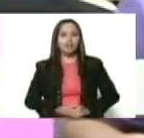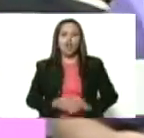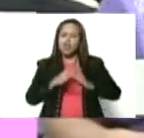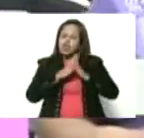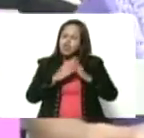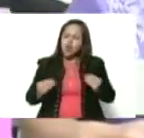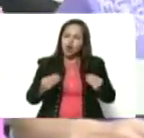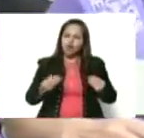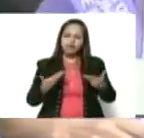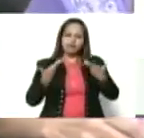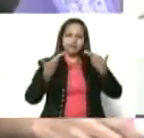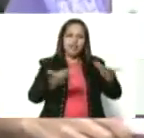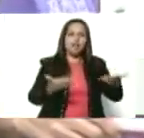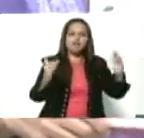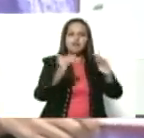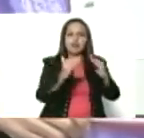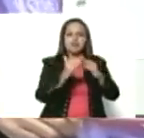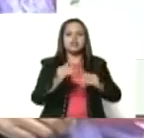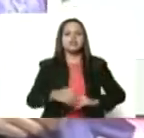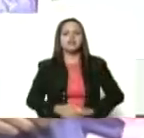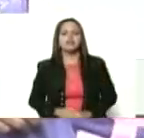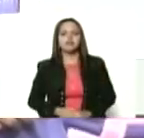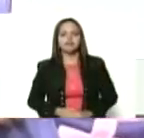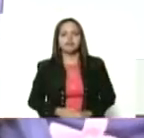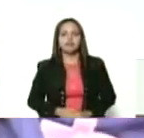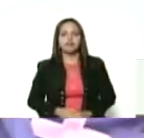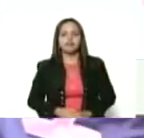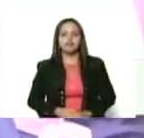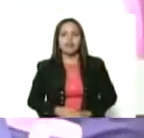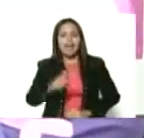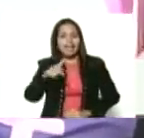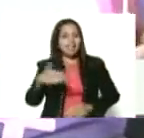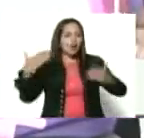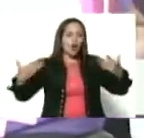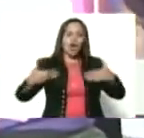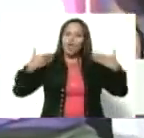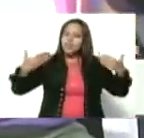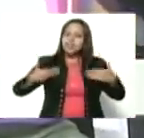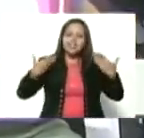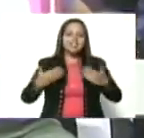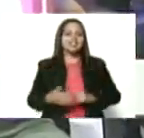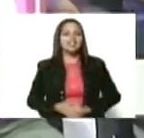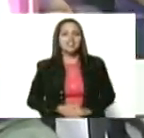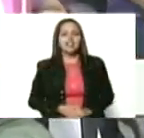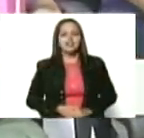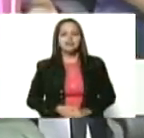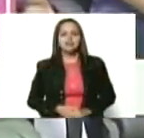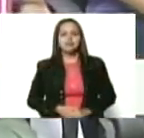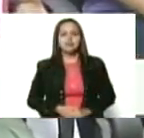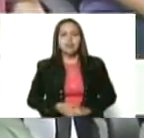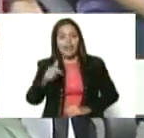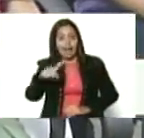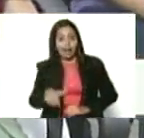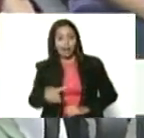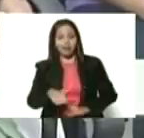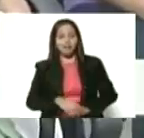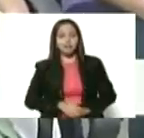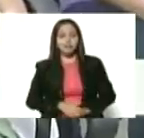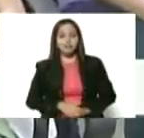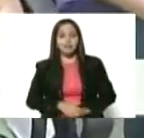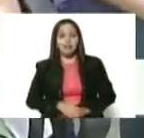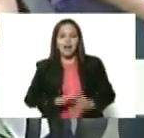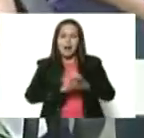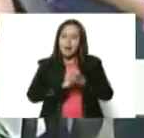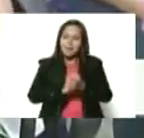lo que llevamos a nuestra casa. Presidente, aquí estamos muy contentas, muy contentas porque tenemos aquí a nuestra amiga